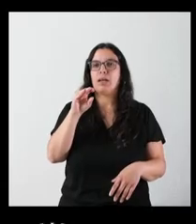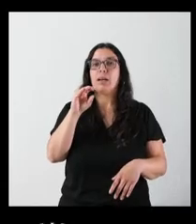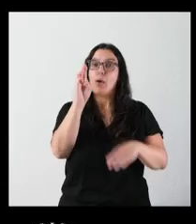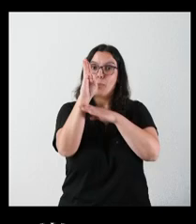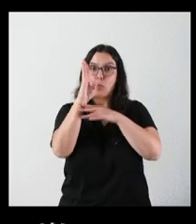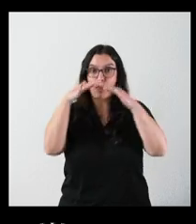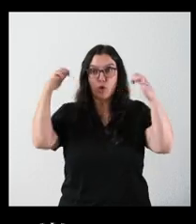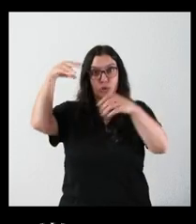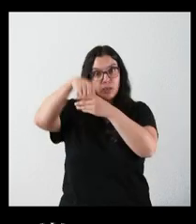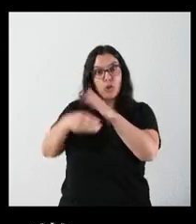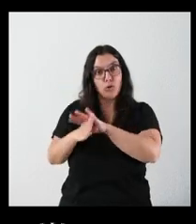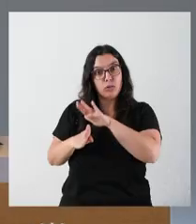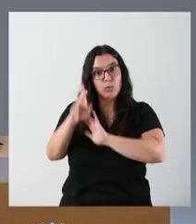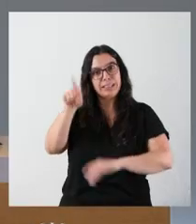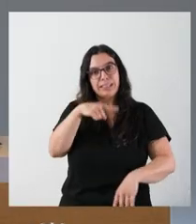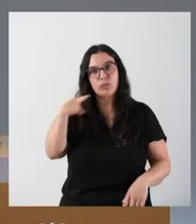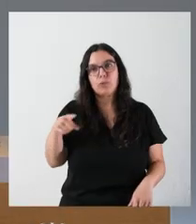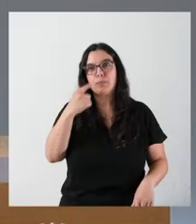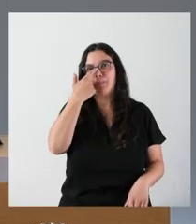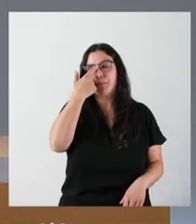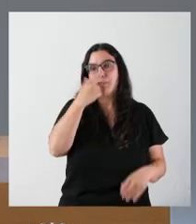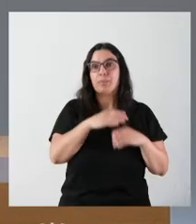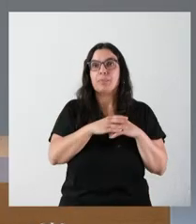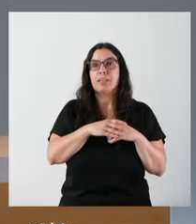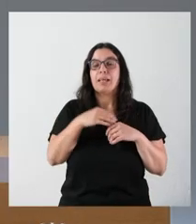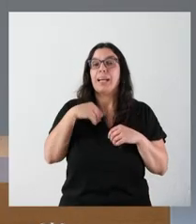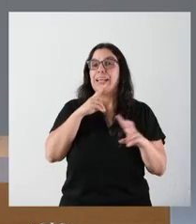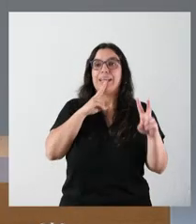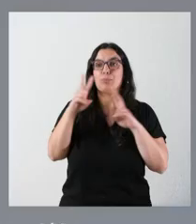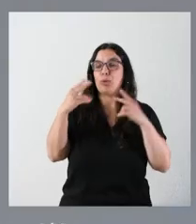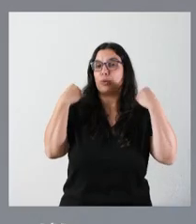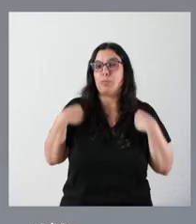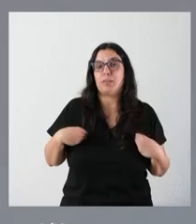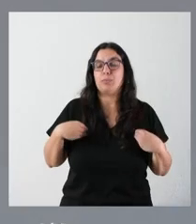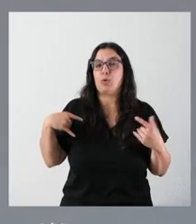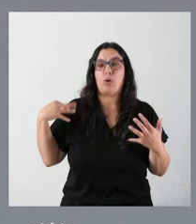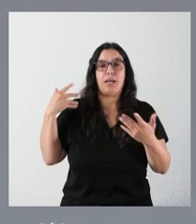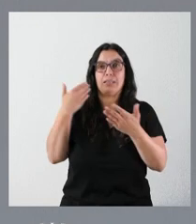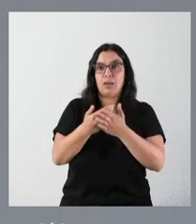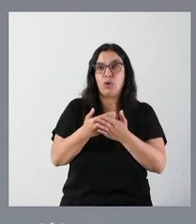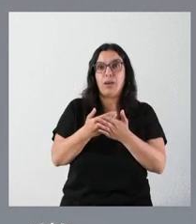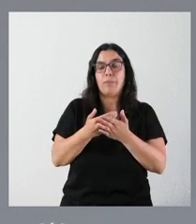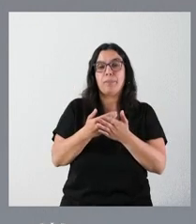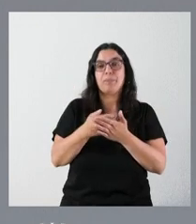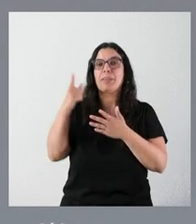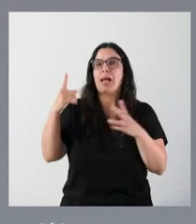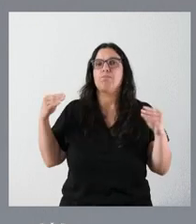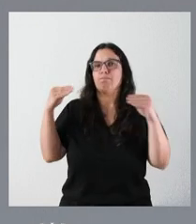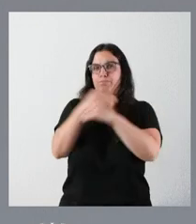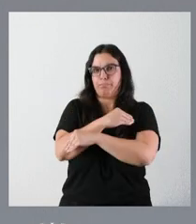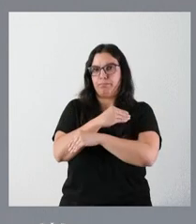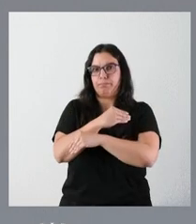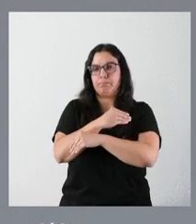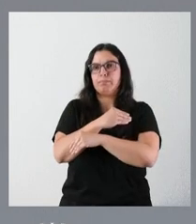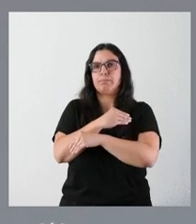las Cortes? Le contesto como he venido contestando a lo largo de este tiempo. Ahí hay una incompatibilidad que se pone